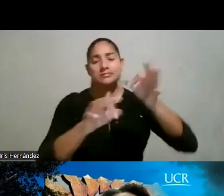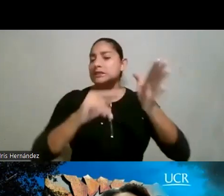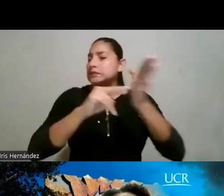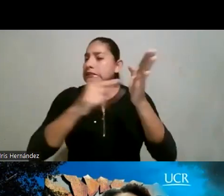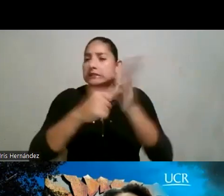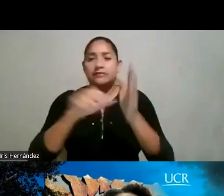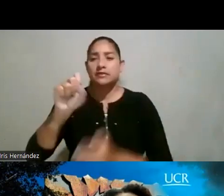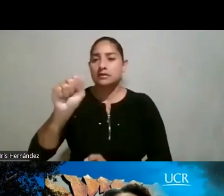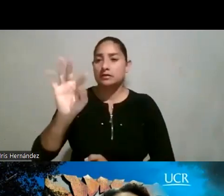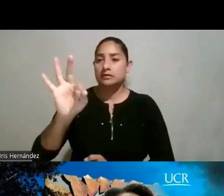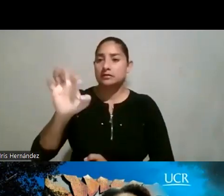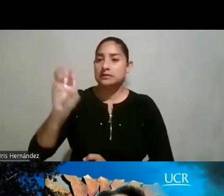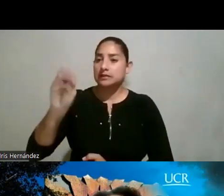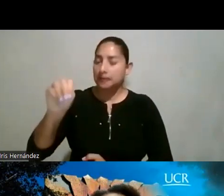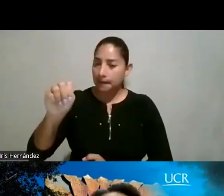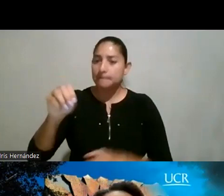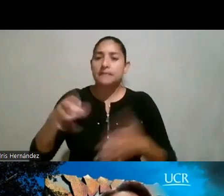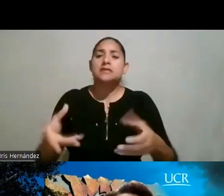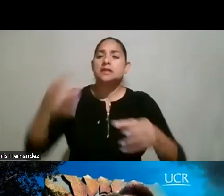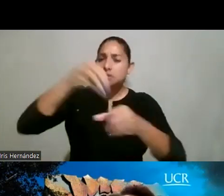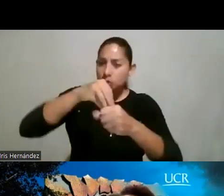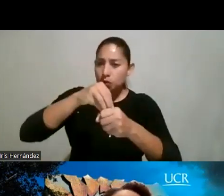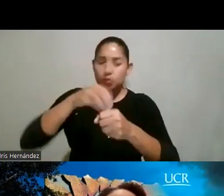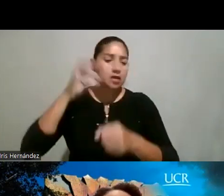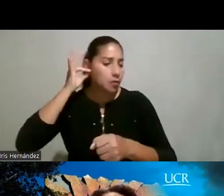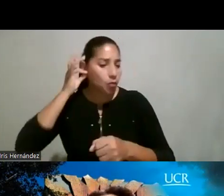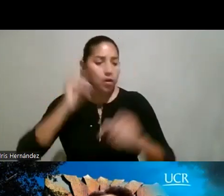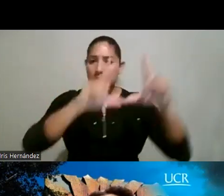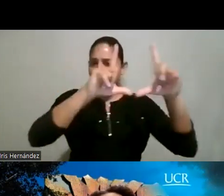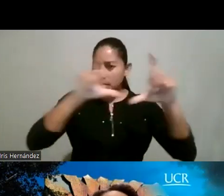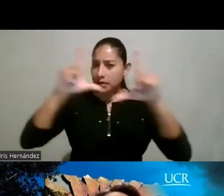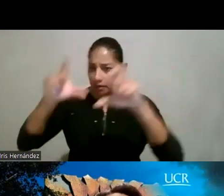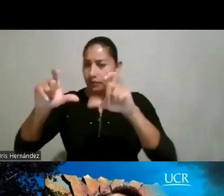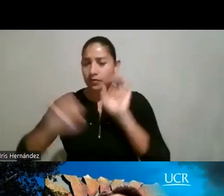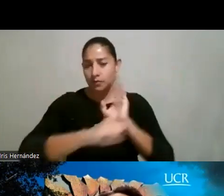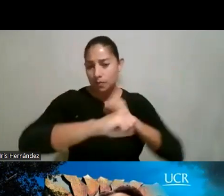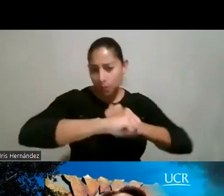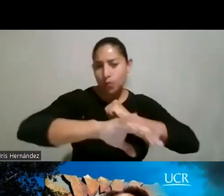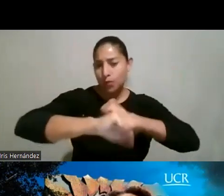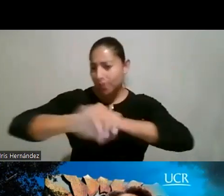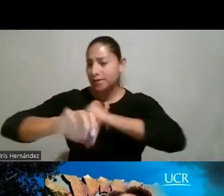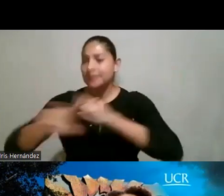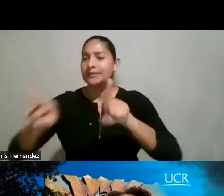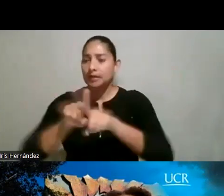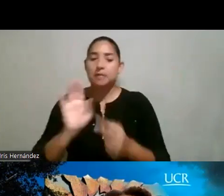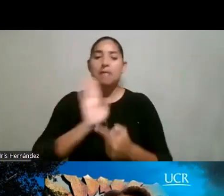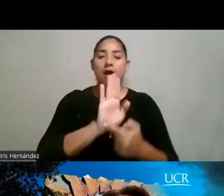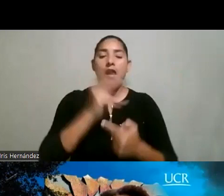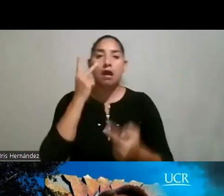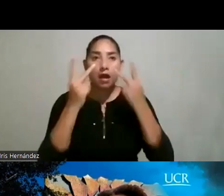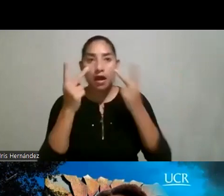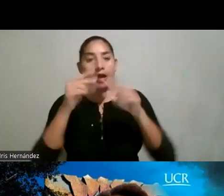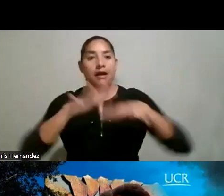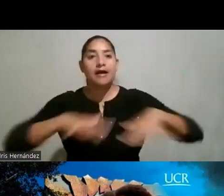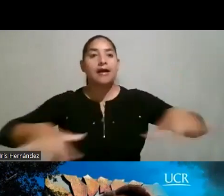se incluyera, pues, mujeres en las fotos, todo es que se tratara de hacer más familiar el